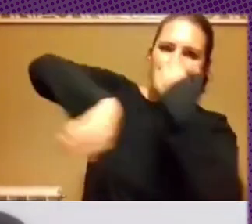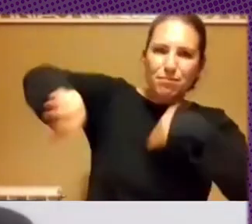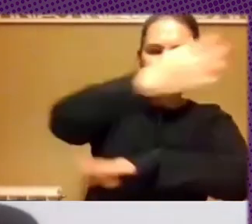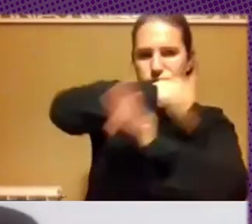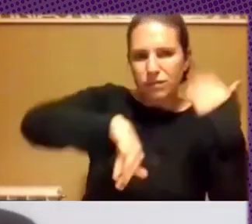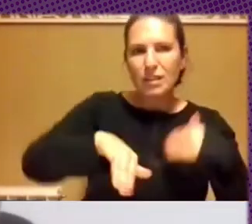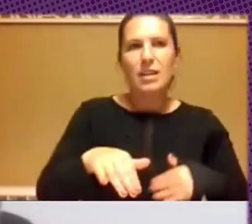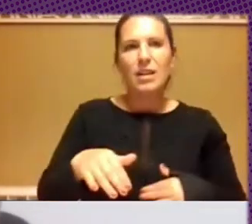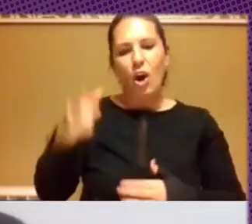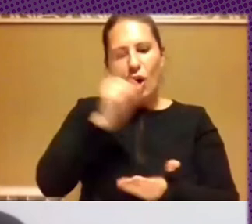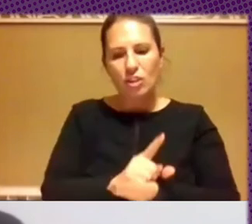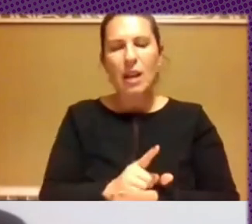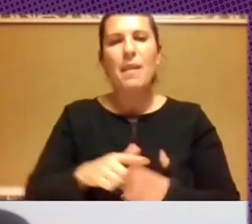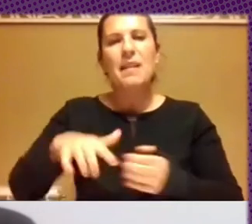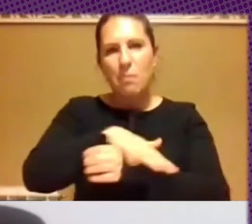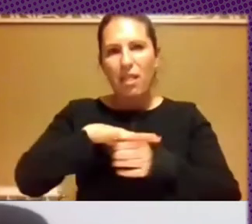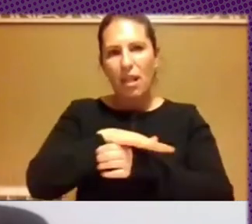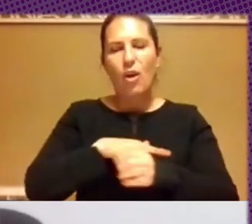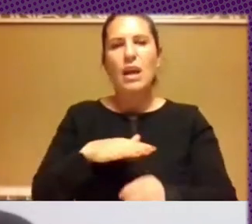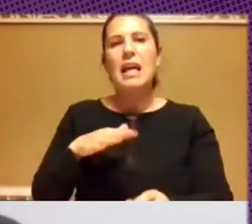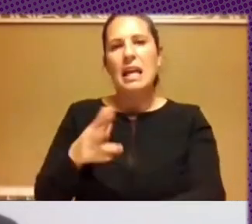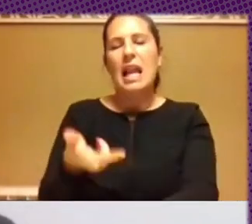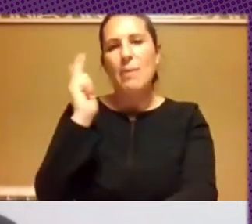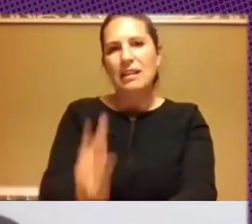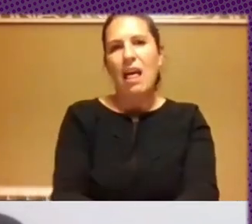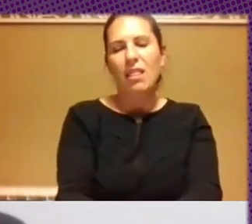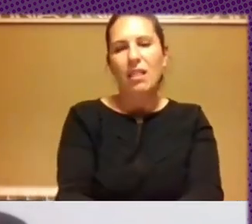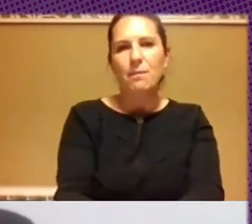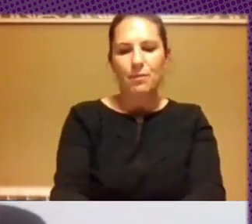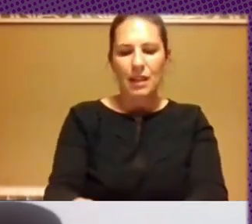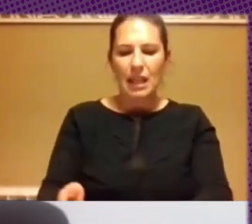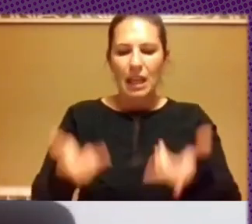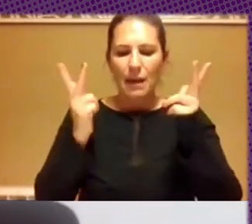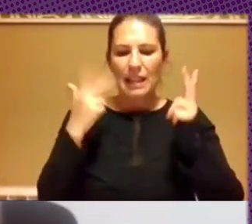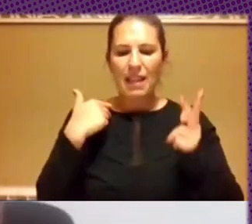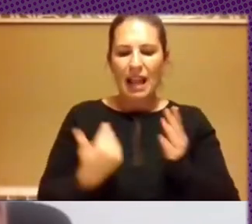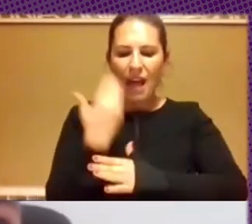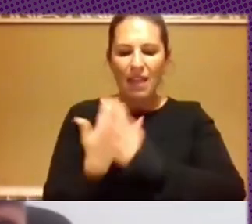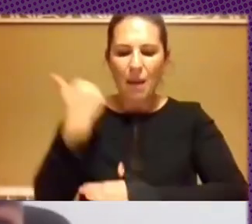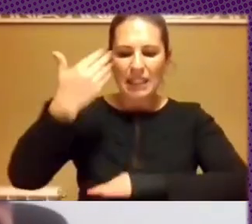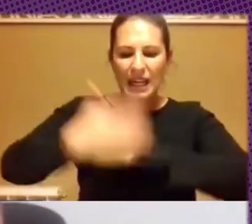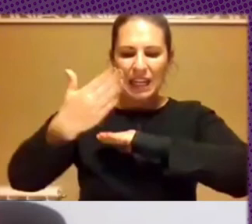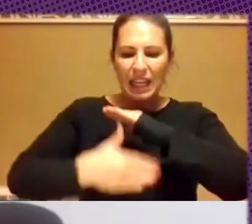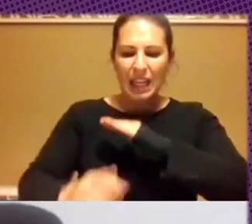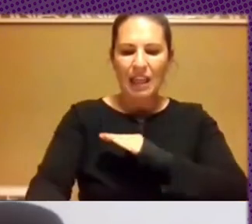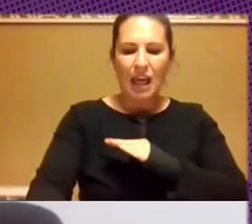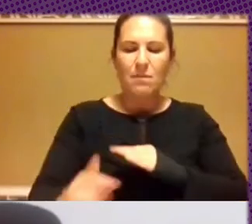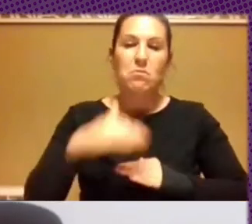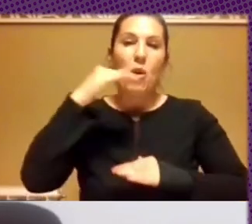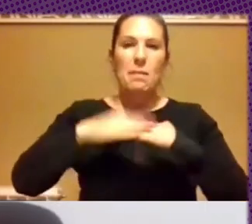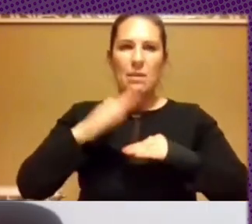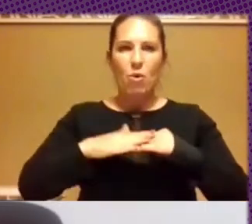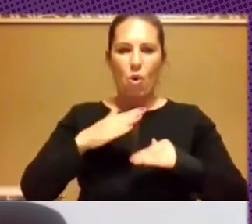a reconducir ese espacio y bueno la libertad cada vez más más restringida y sí que es verdad que el inicio porque bueno en mi experiencia el